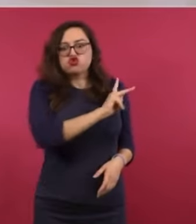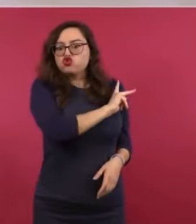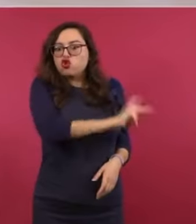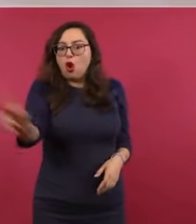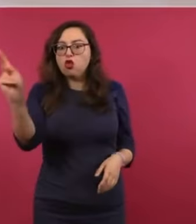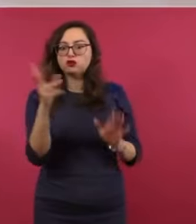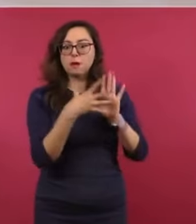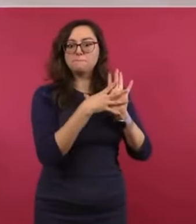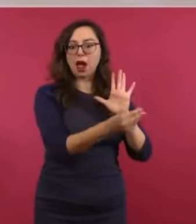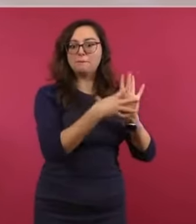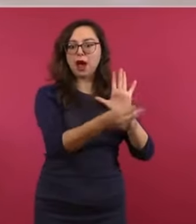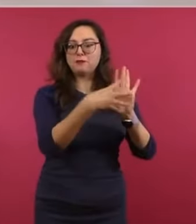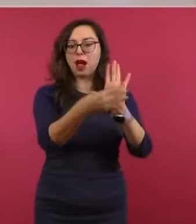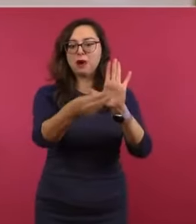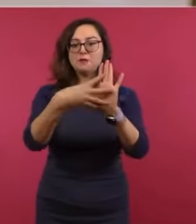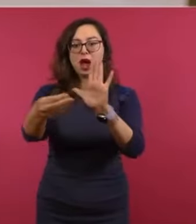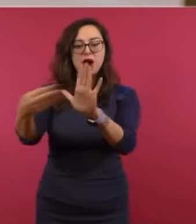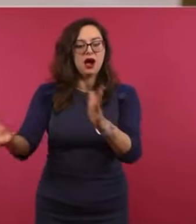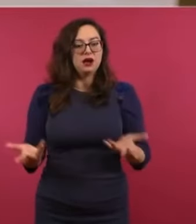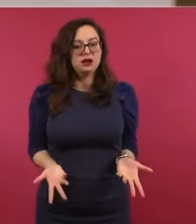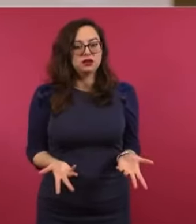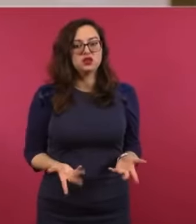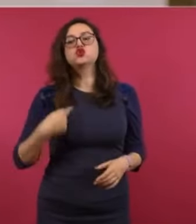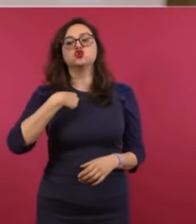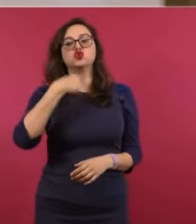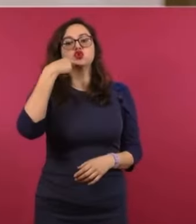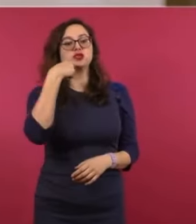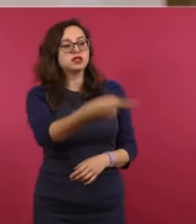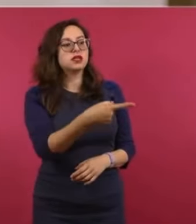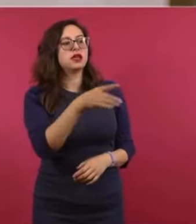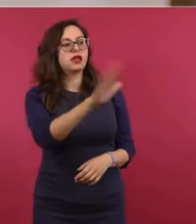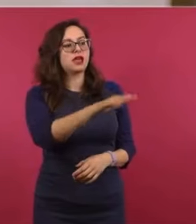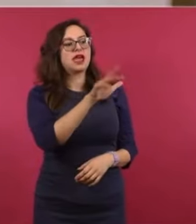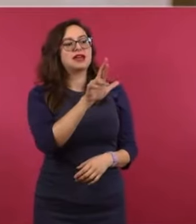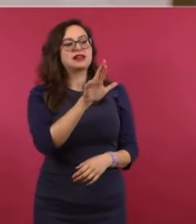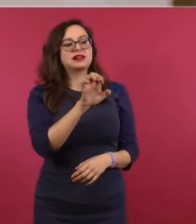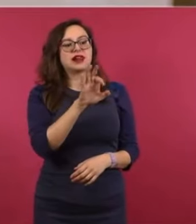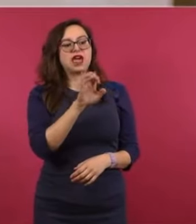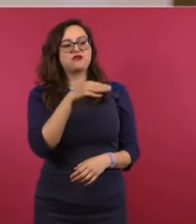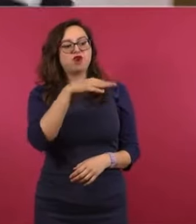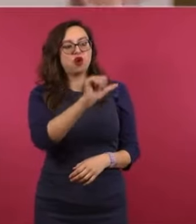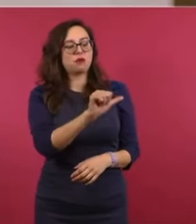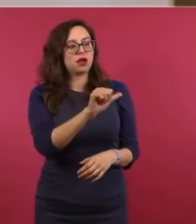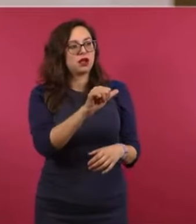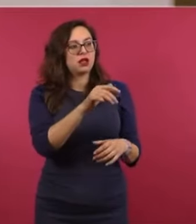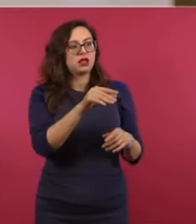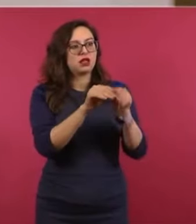del Reforma, las editoriales, todas